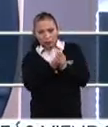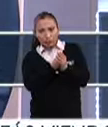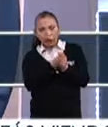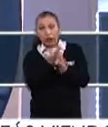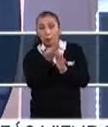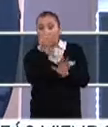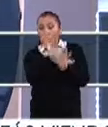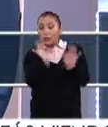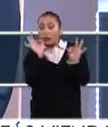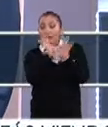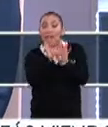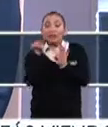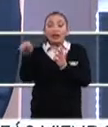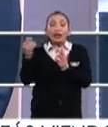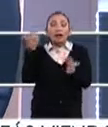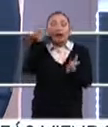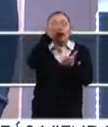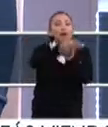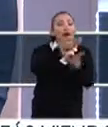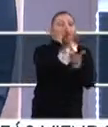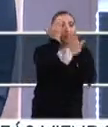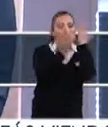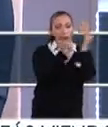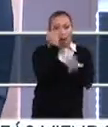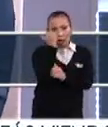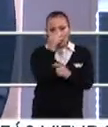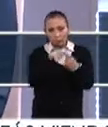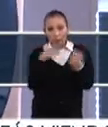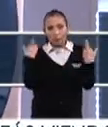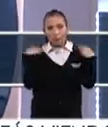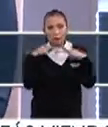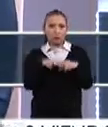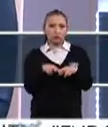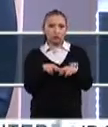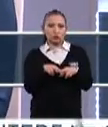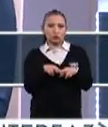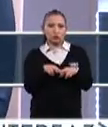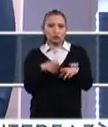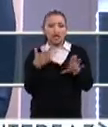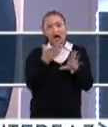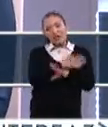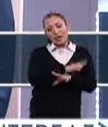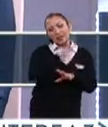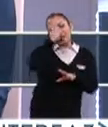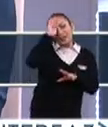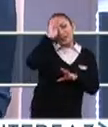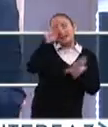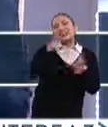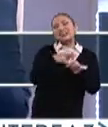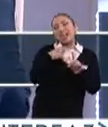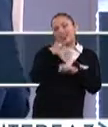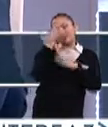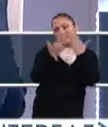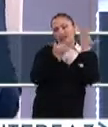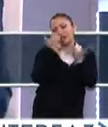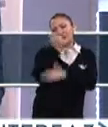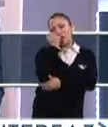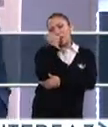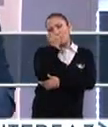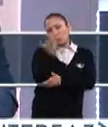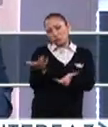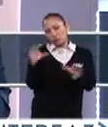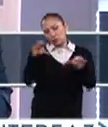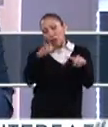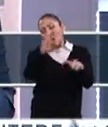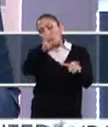es muy importante que lo puedan tomar estudiantes y profesores. Originalmente se pensó en esta